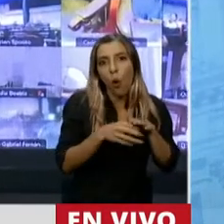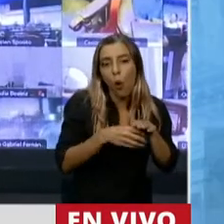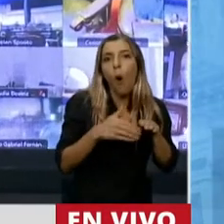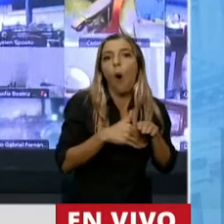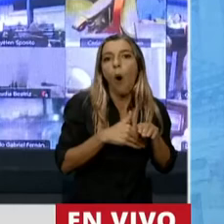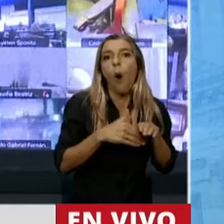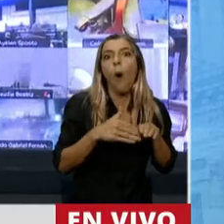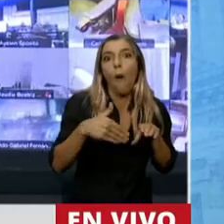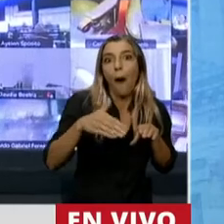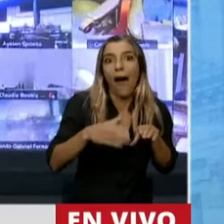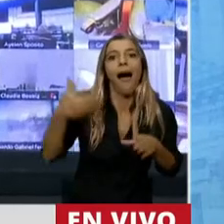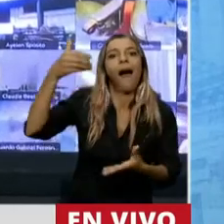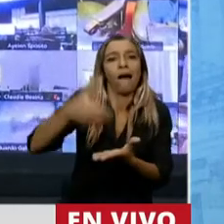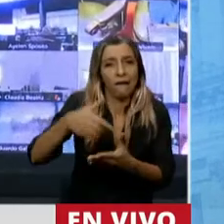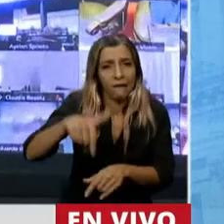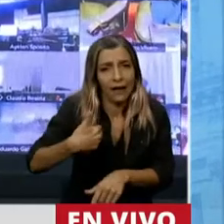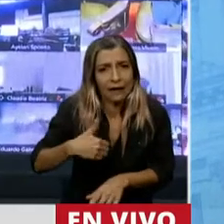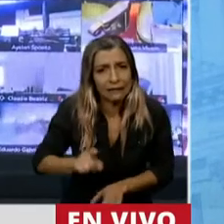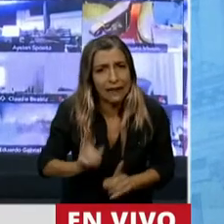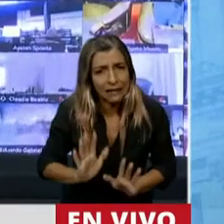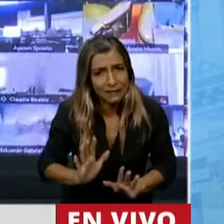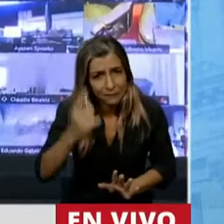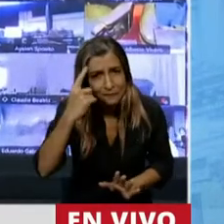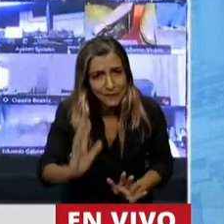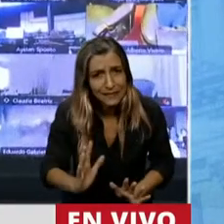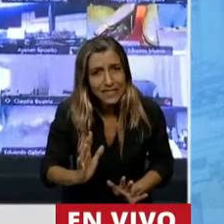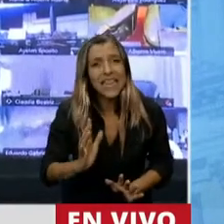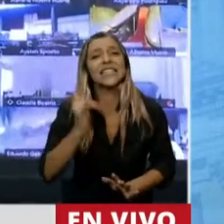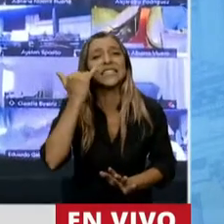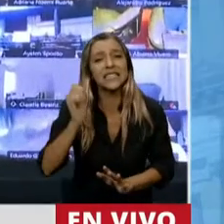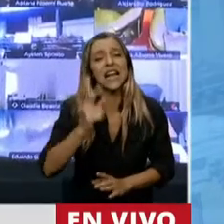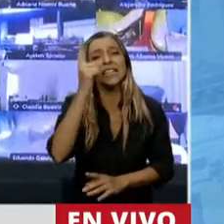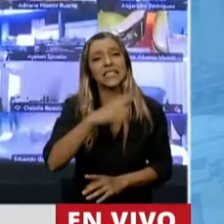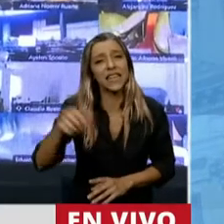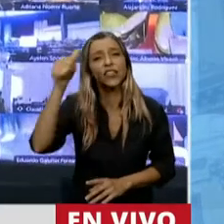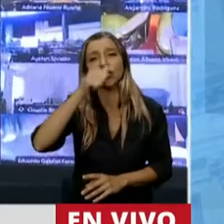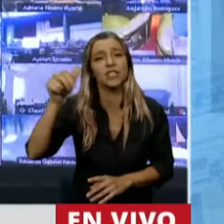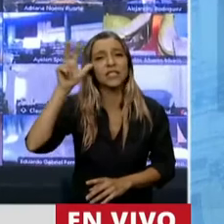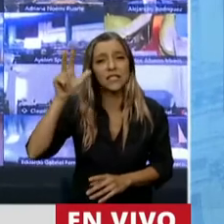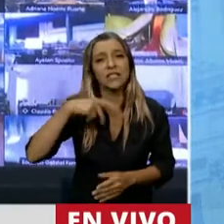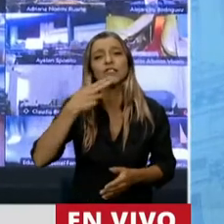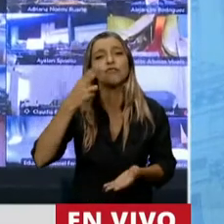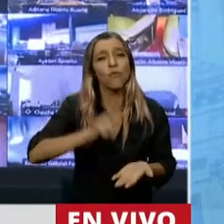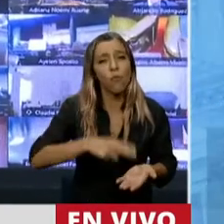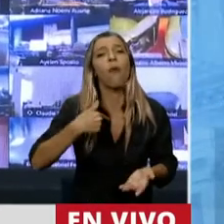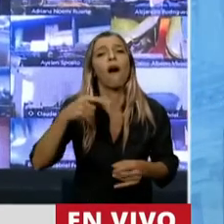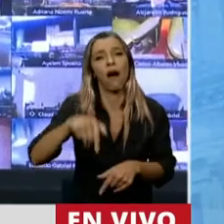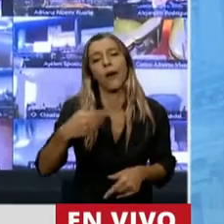Sobre los 168 impuestos ya existentes, vamos a añadirle uno más todavía.